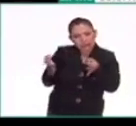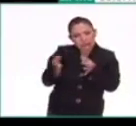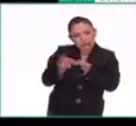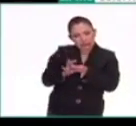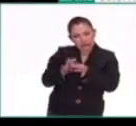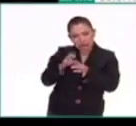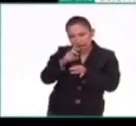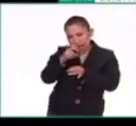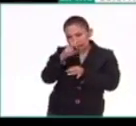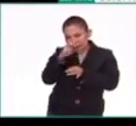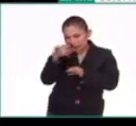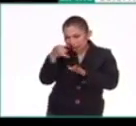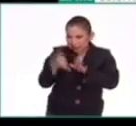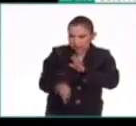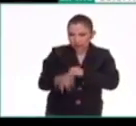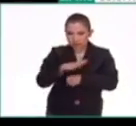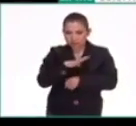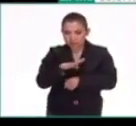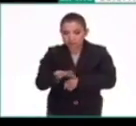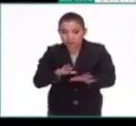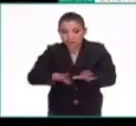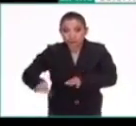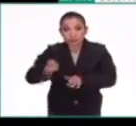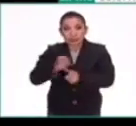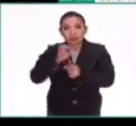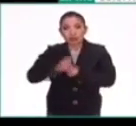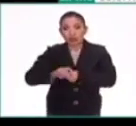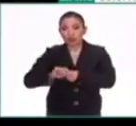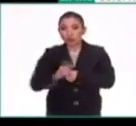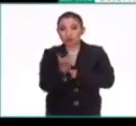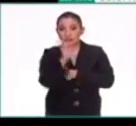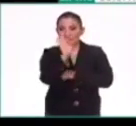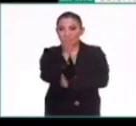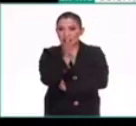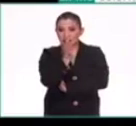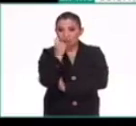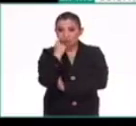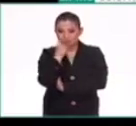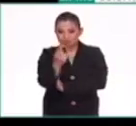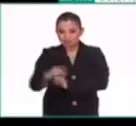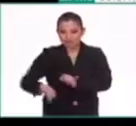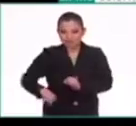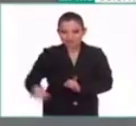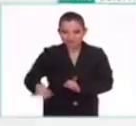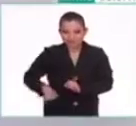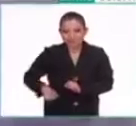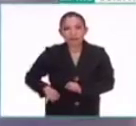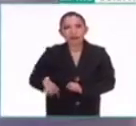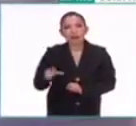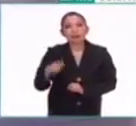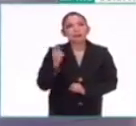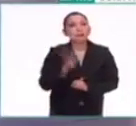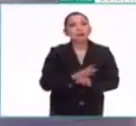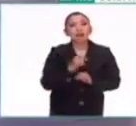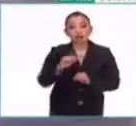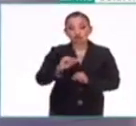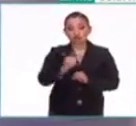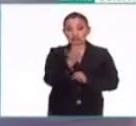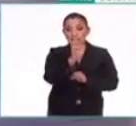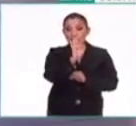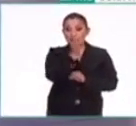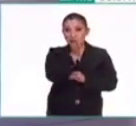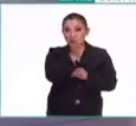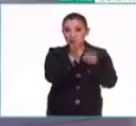un rigor general. Entonces, 12 de febrero. Y mira qué interesante va a ser, porque 12 de